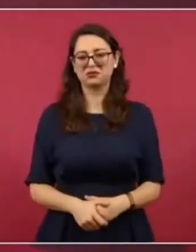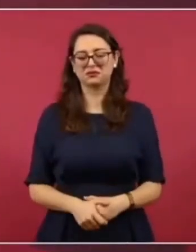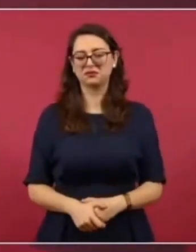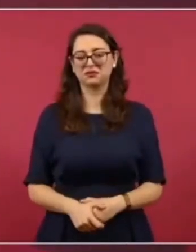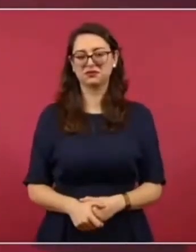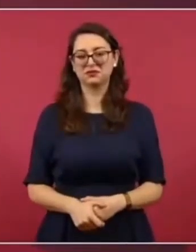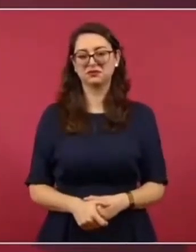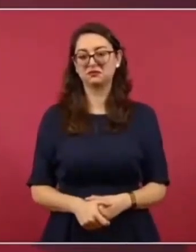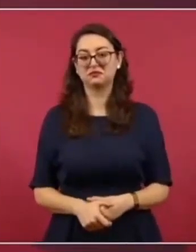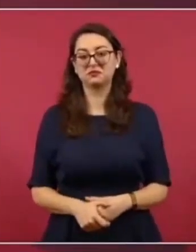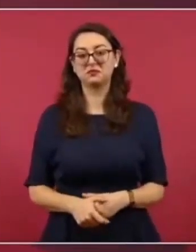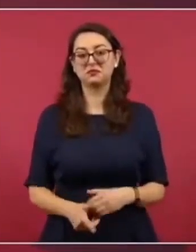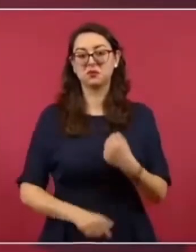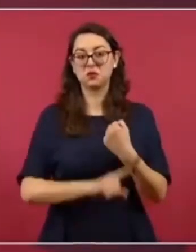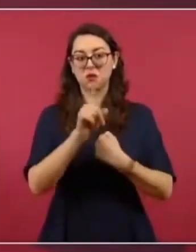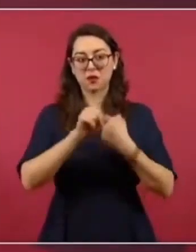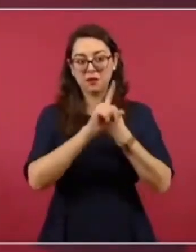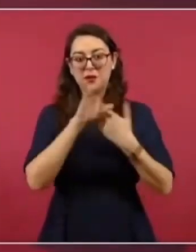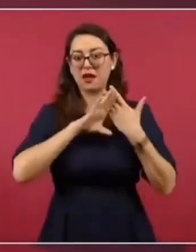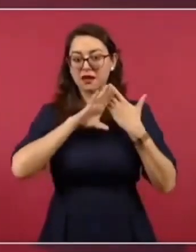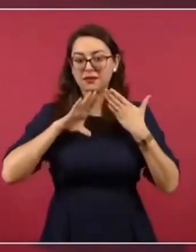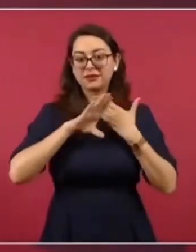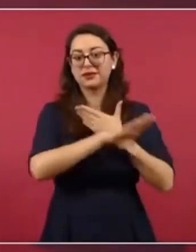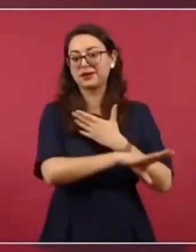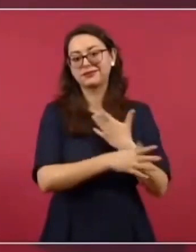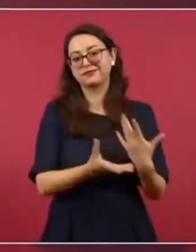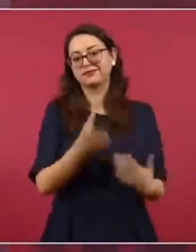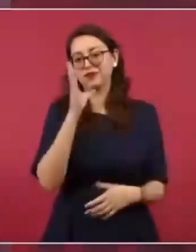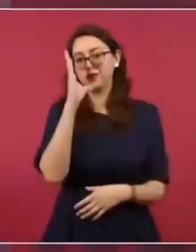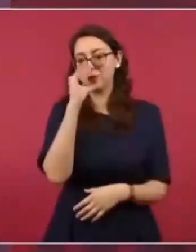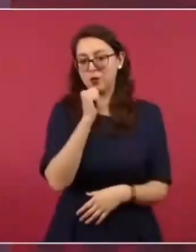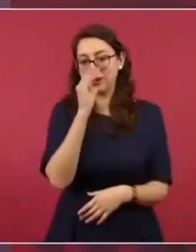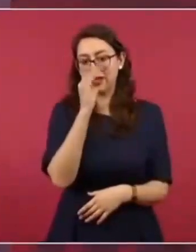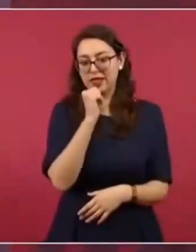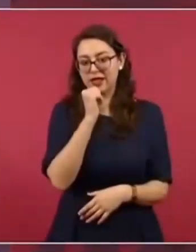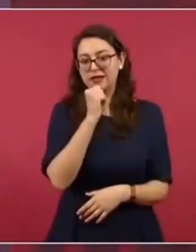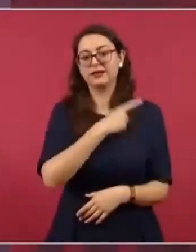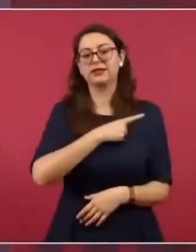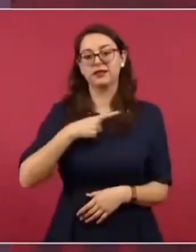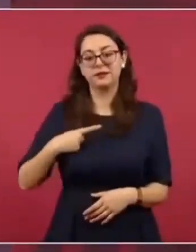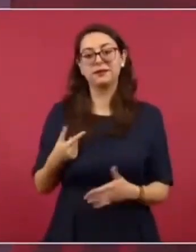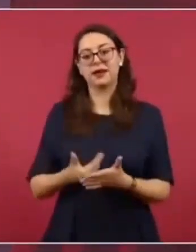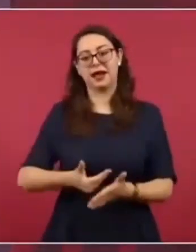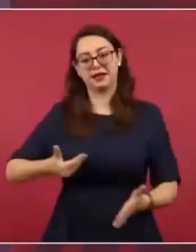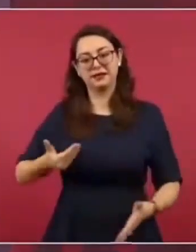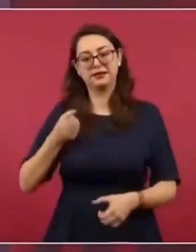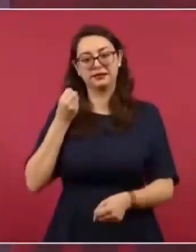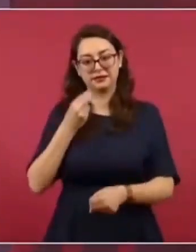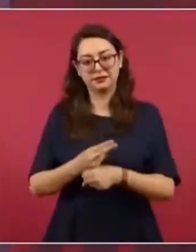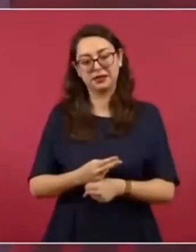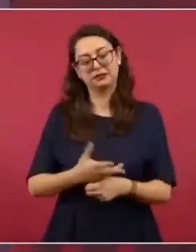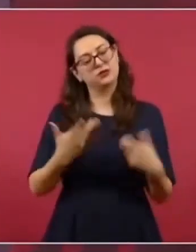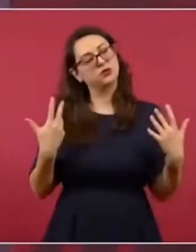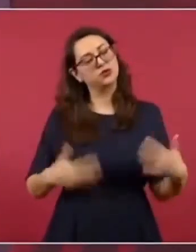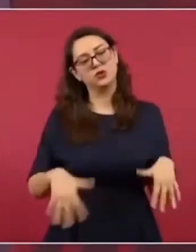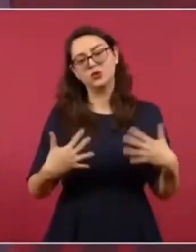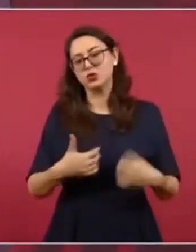Y no se va a poder enfrentar esa tremenda crisis, lamentable crisis